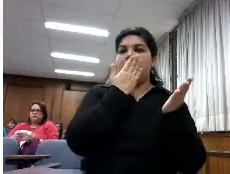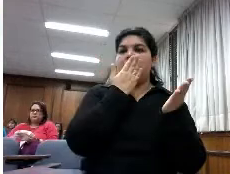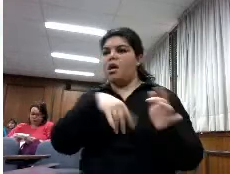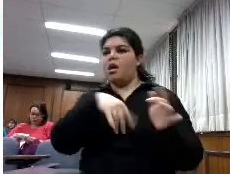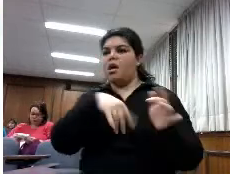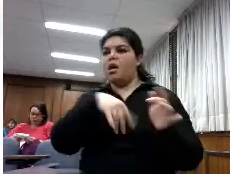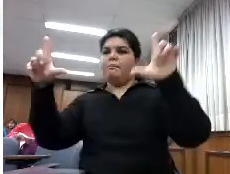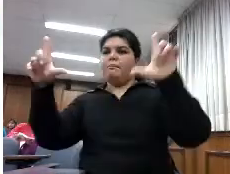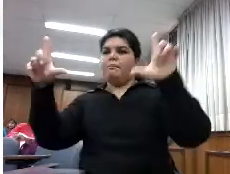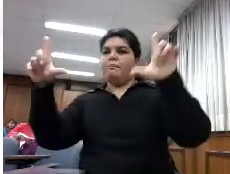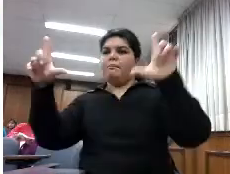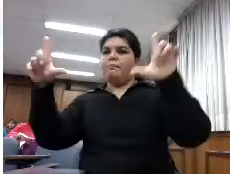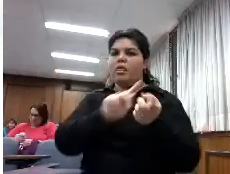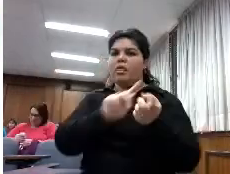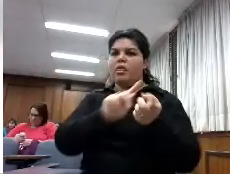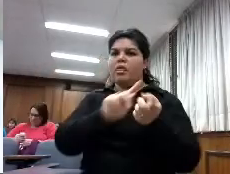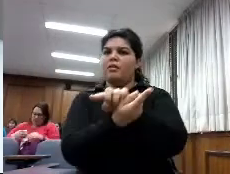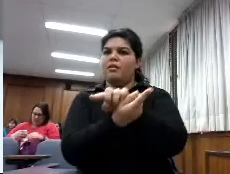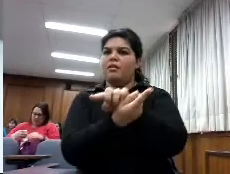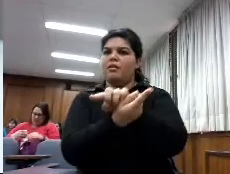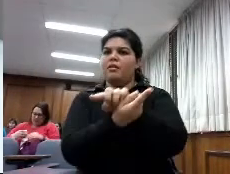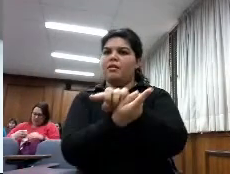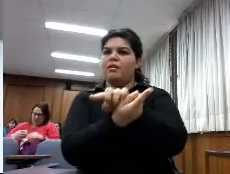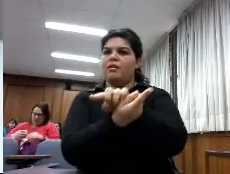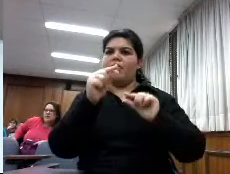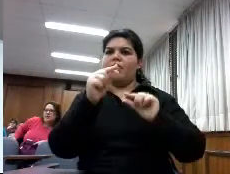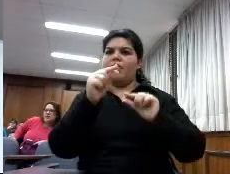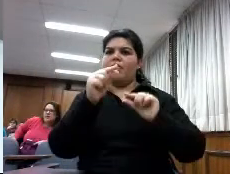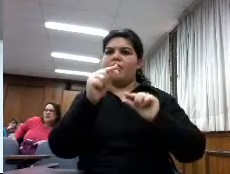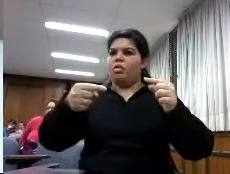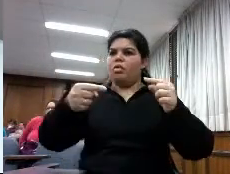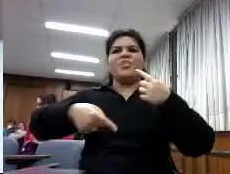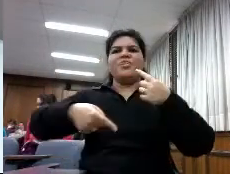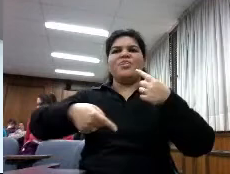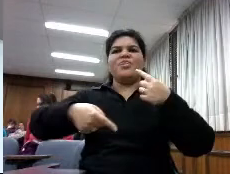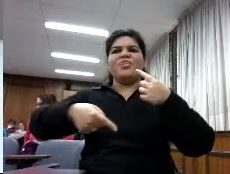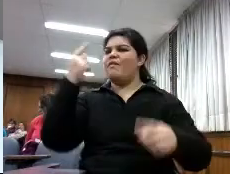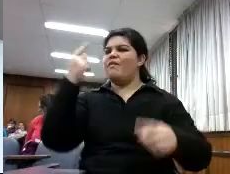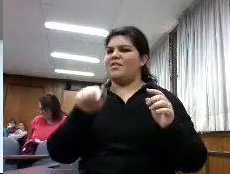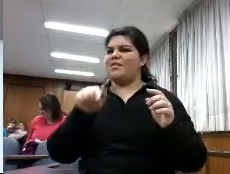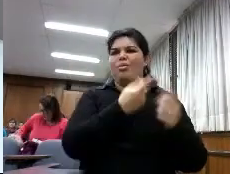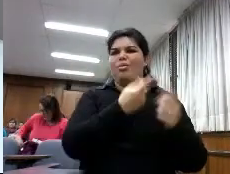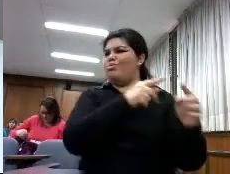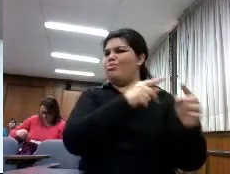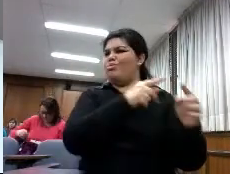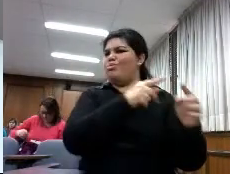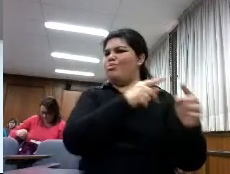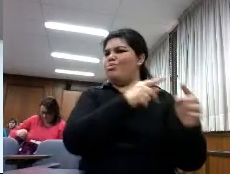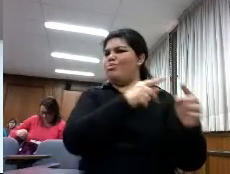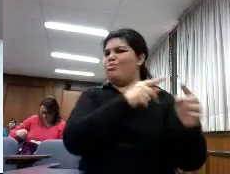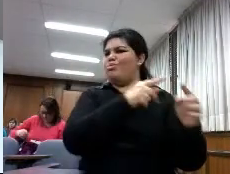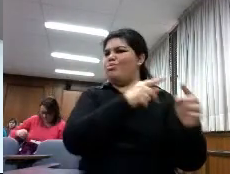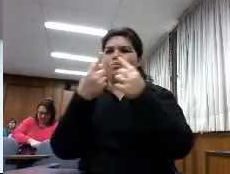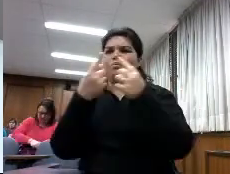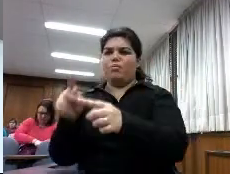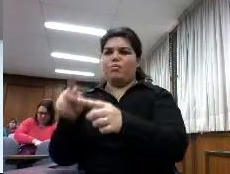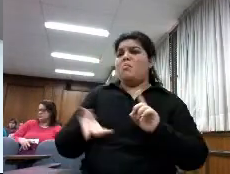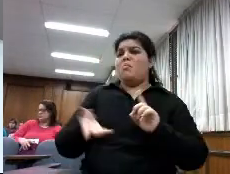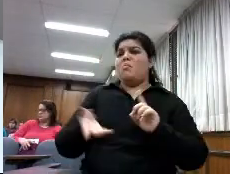ocurrió ocurrió cuando se hizo el tránsito de los manuscritos al tránsito hacia lo que era